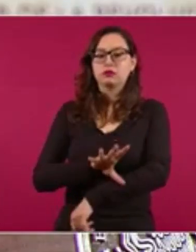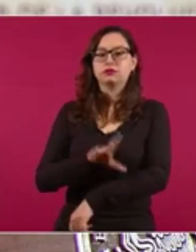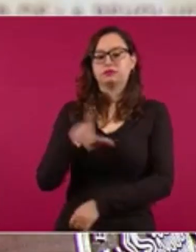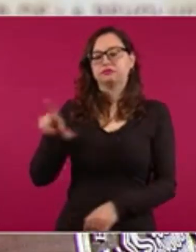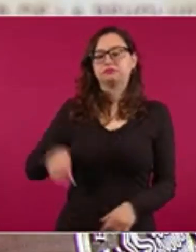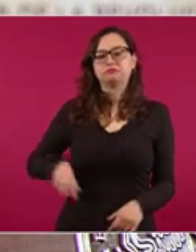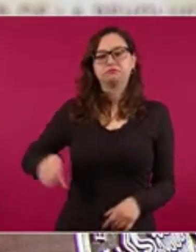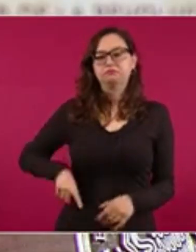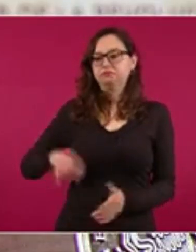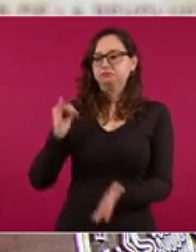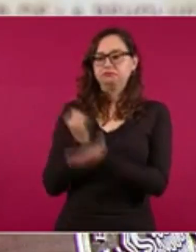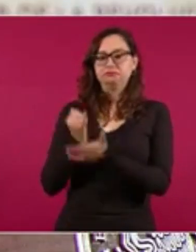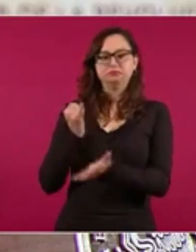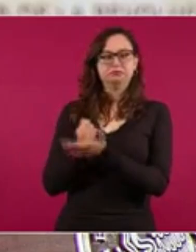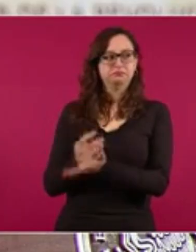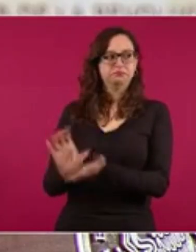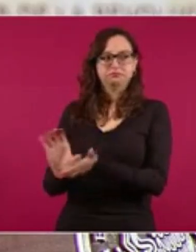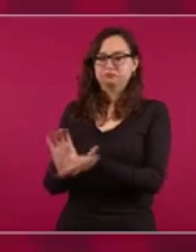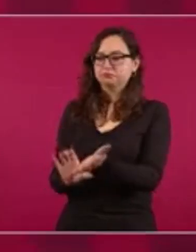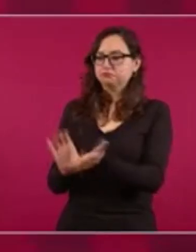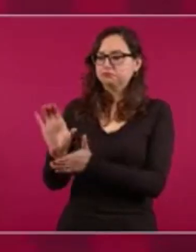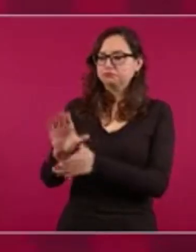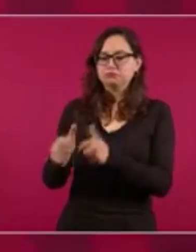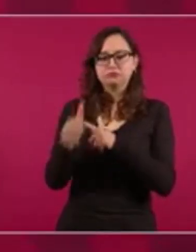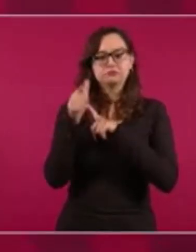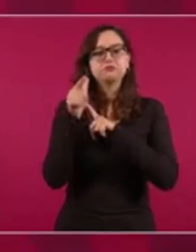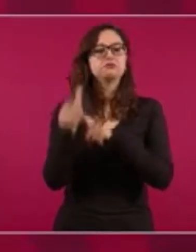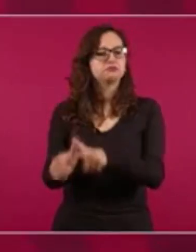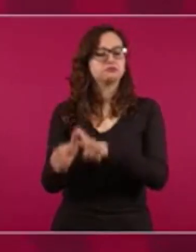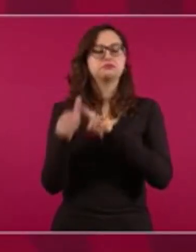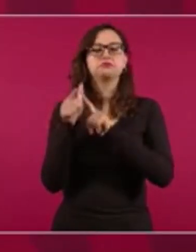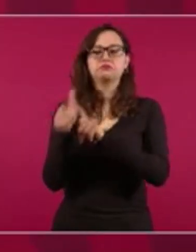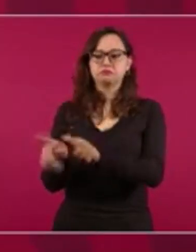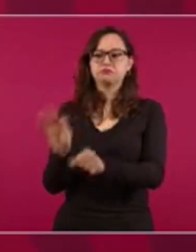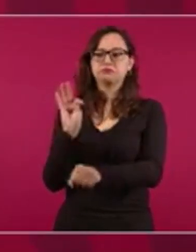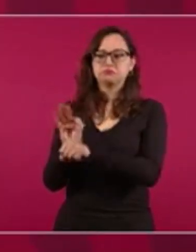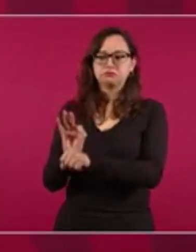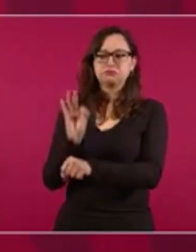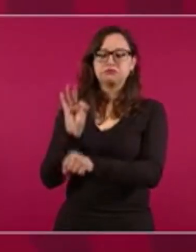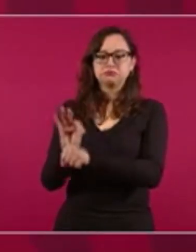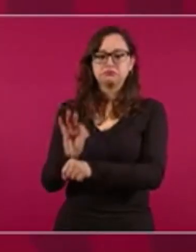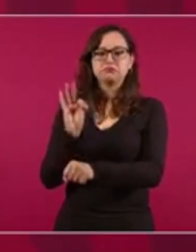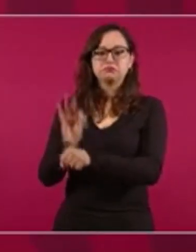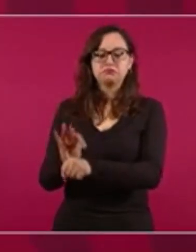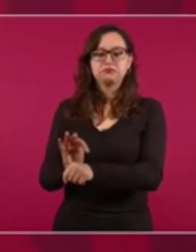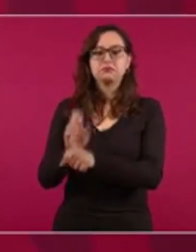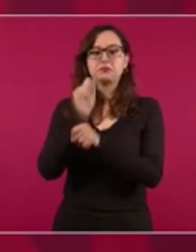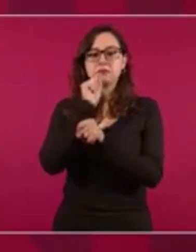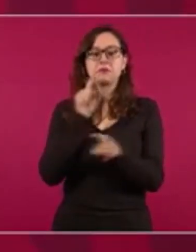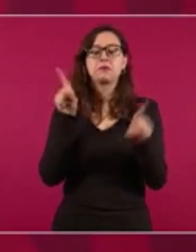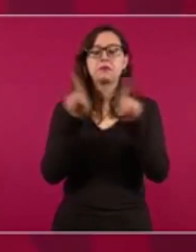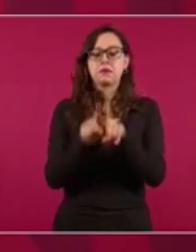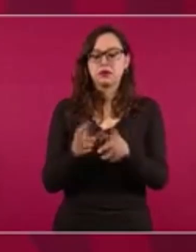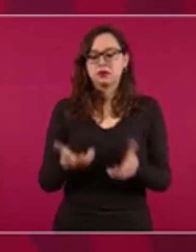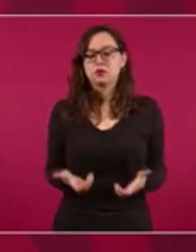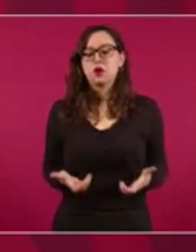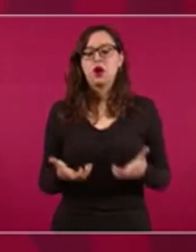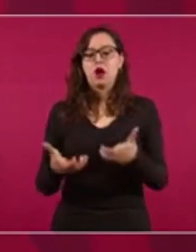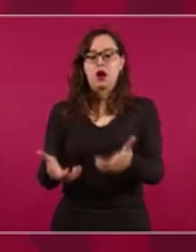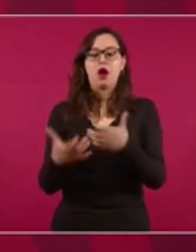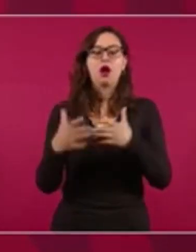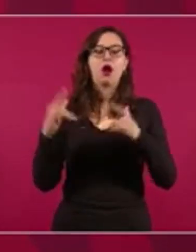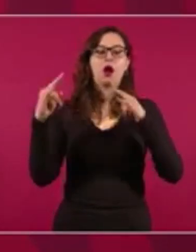diciembre de 2018. Adicionalmente, congelará las tarifas de las autopistas concesionadas